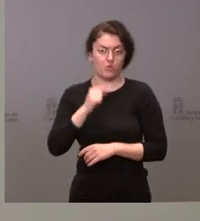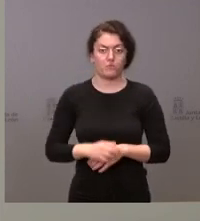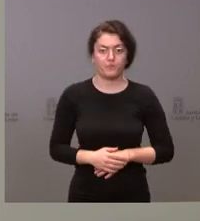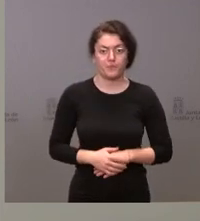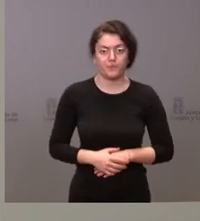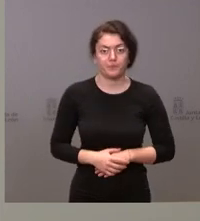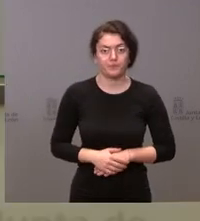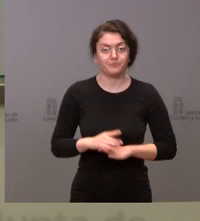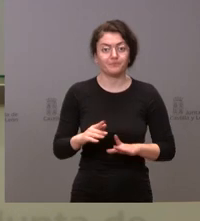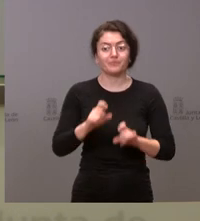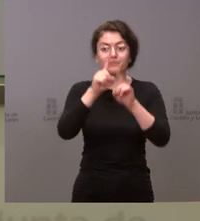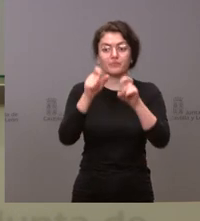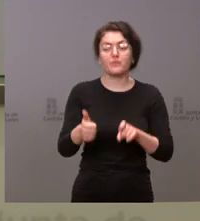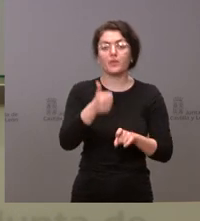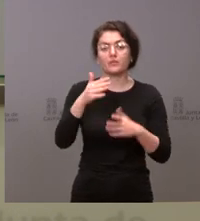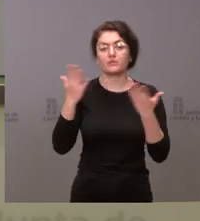¿Más preguntas?